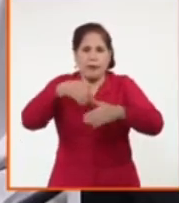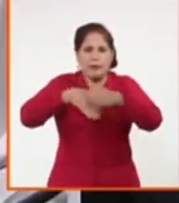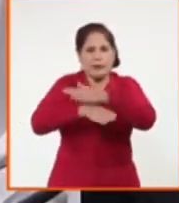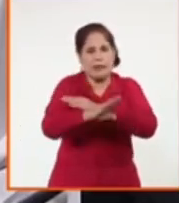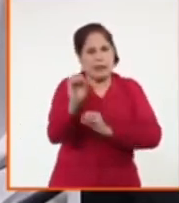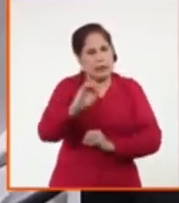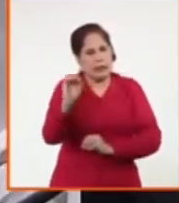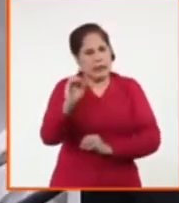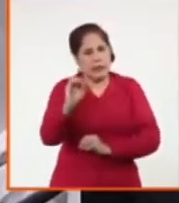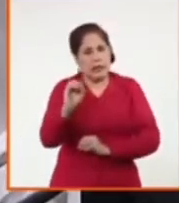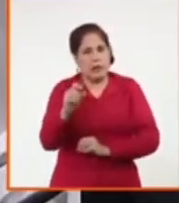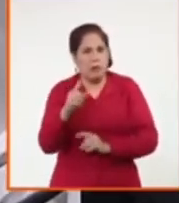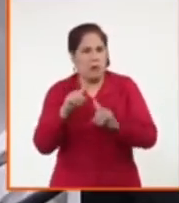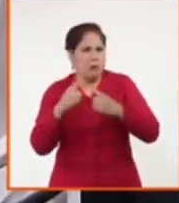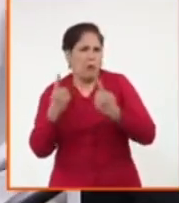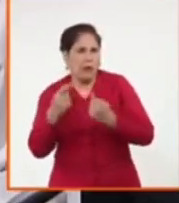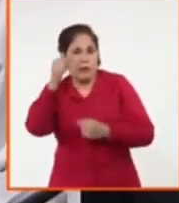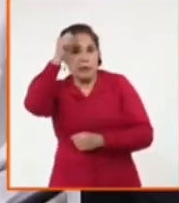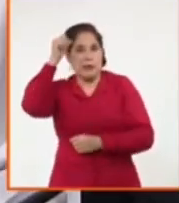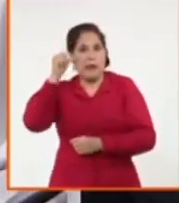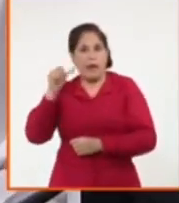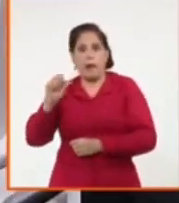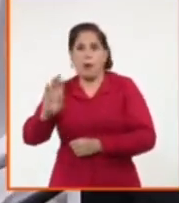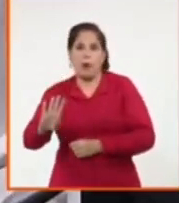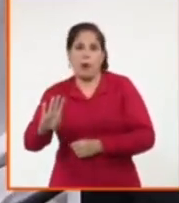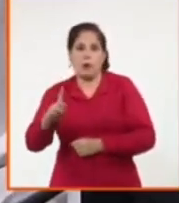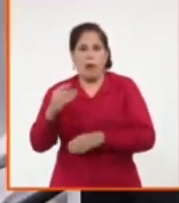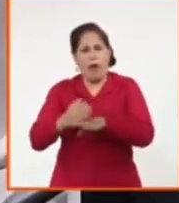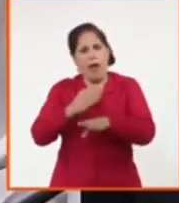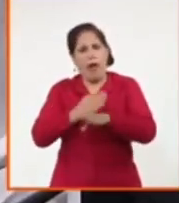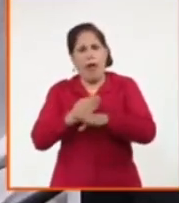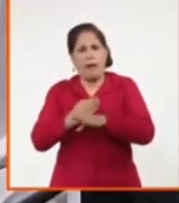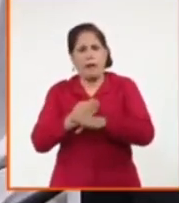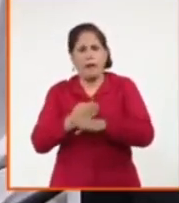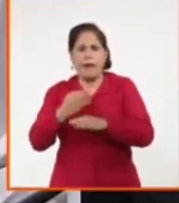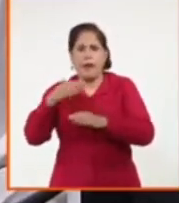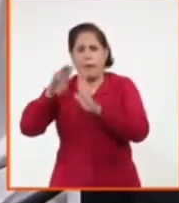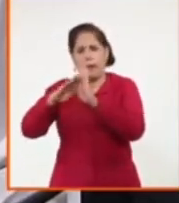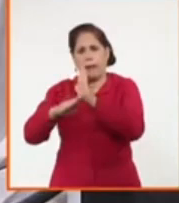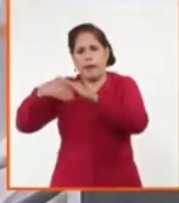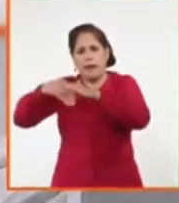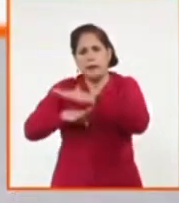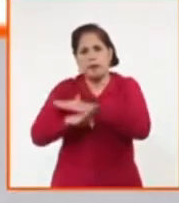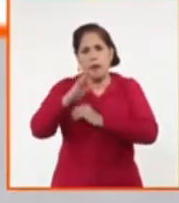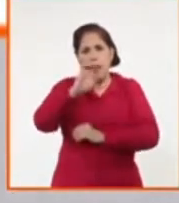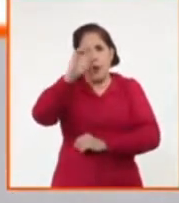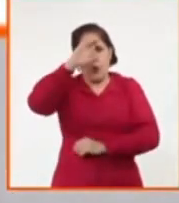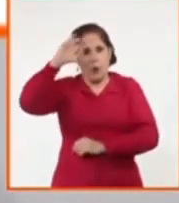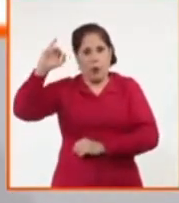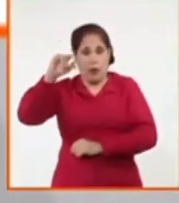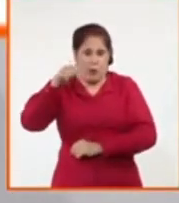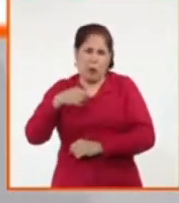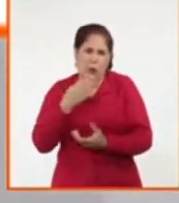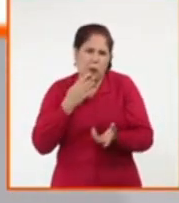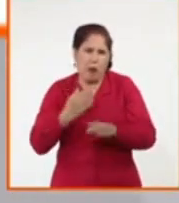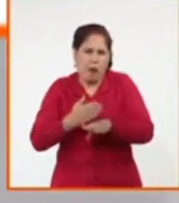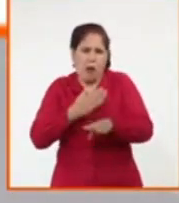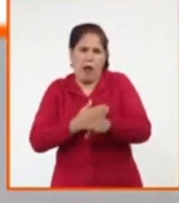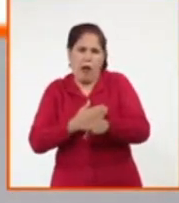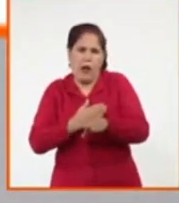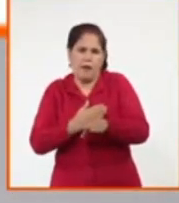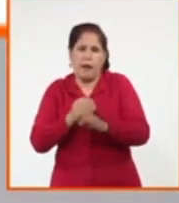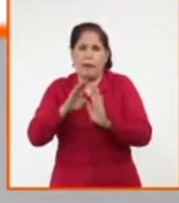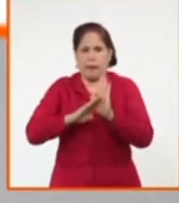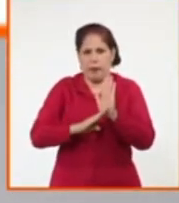incluso hoy me decían, Durán, ¿y por qué el sábado 4? ¿por qué no antes? O sea, realmente, que son las que se pueden ver ahora en la